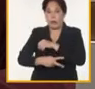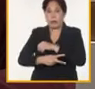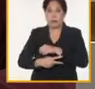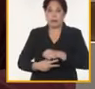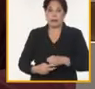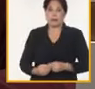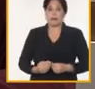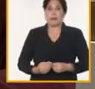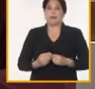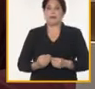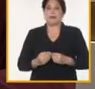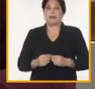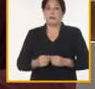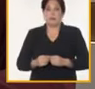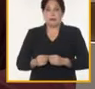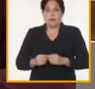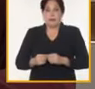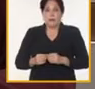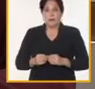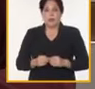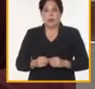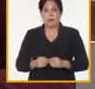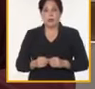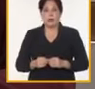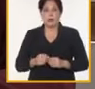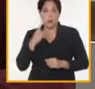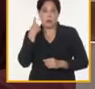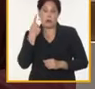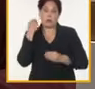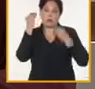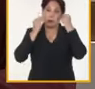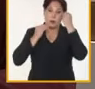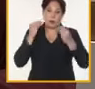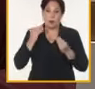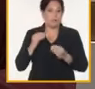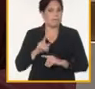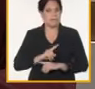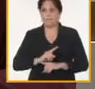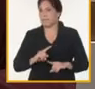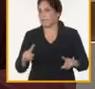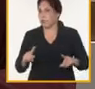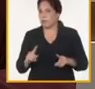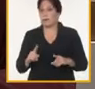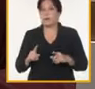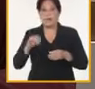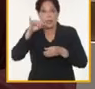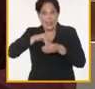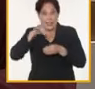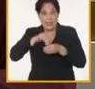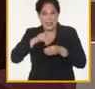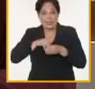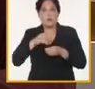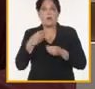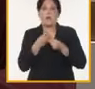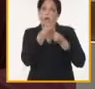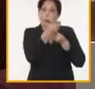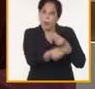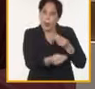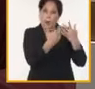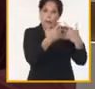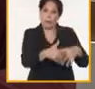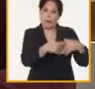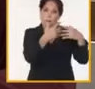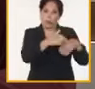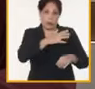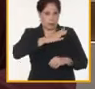es realmente algo que nos tiene que llamar la atención cuanto más pudiéramos hacer si parte de esos ingresos se lo pudiéramos dedicar a